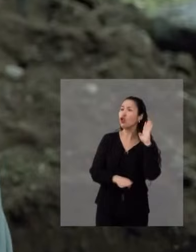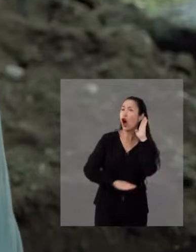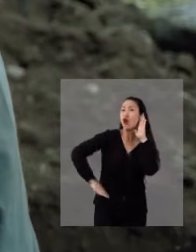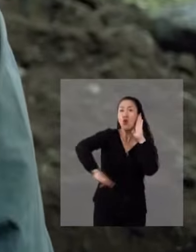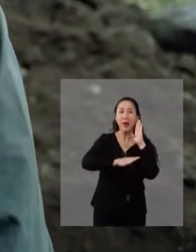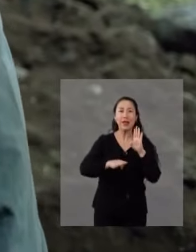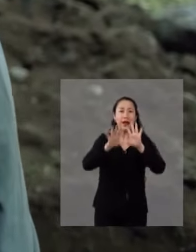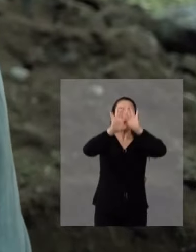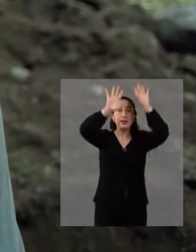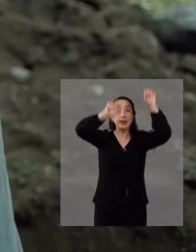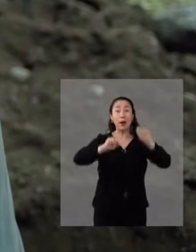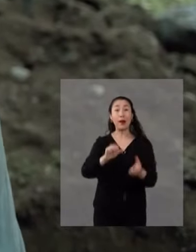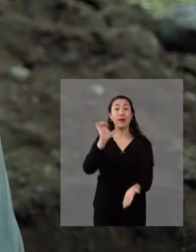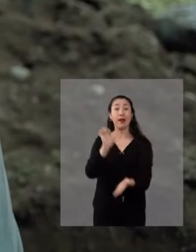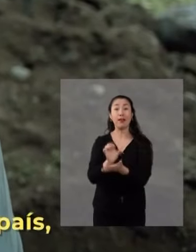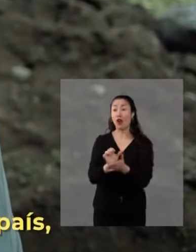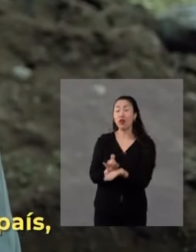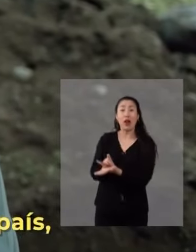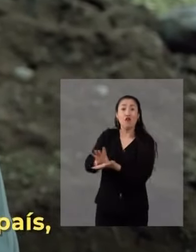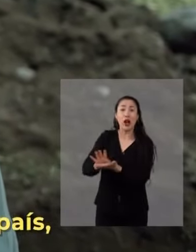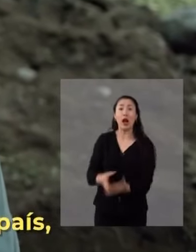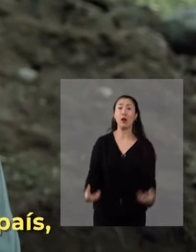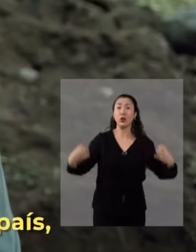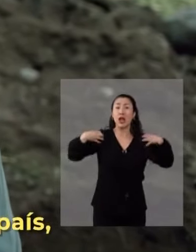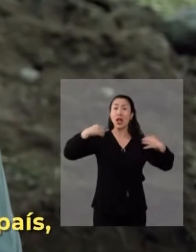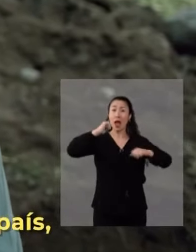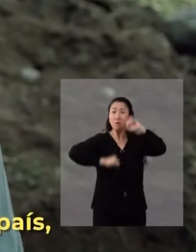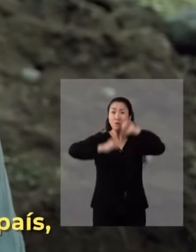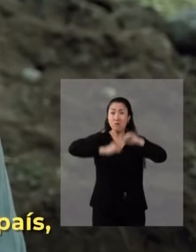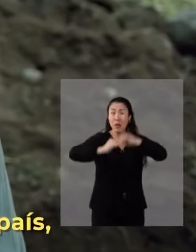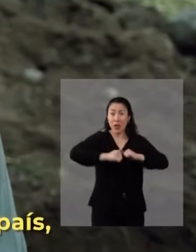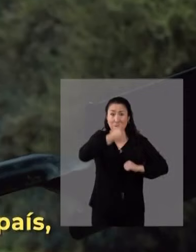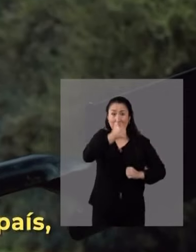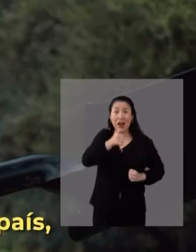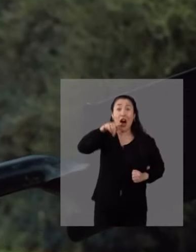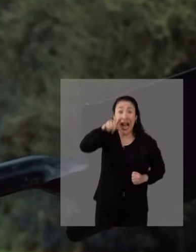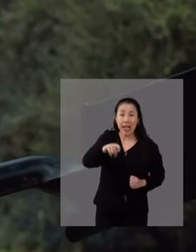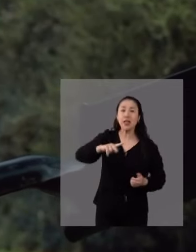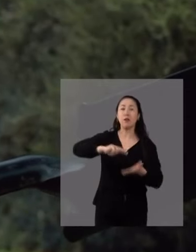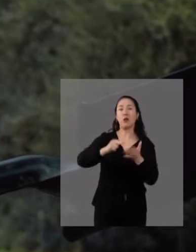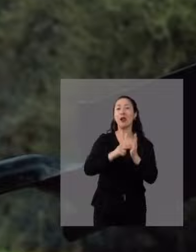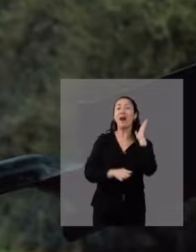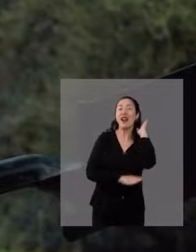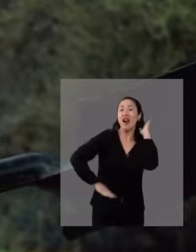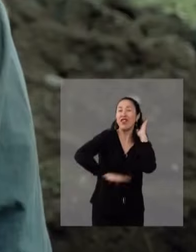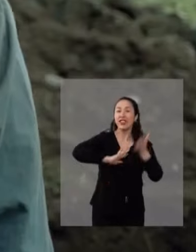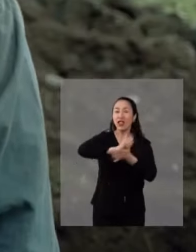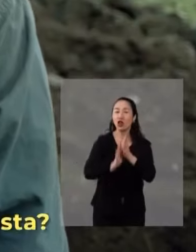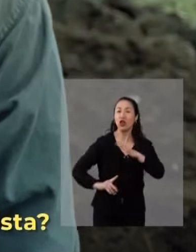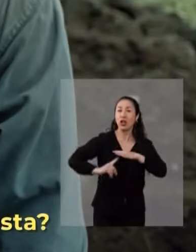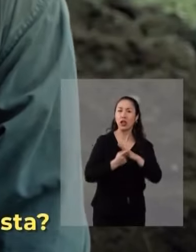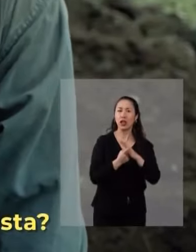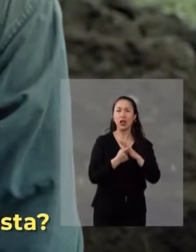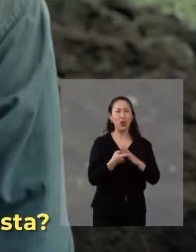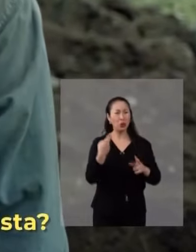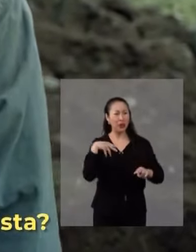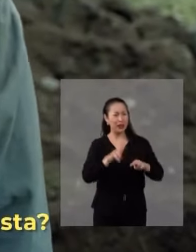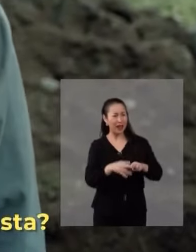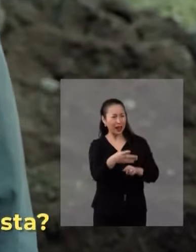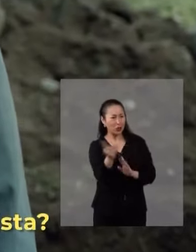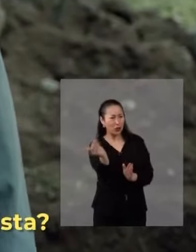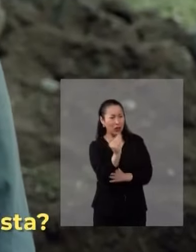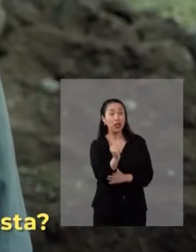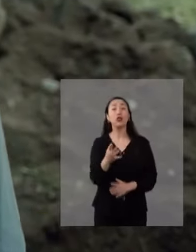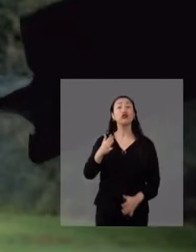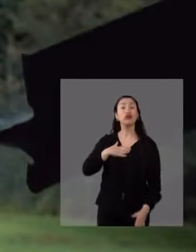argumentar que el sistema neoliberal capitalista es el cáncer de todos los problemas de este país, ahí lo desentierro. ¿Vos qué estoy haciendo acá